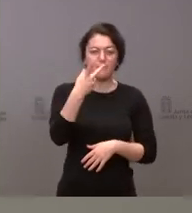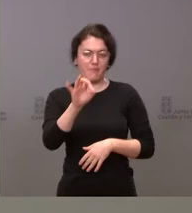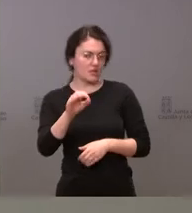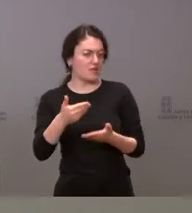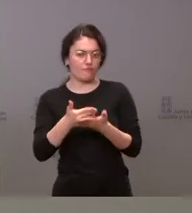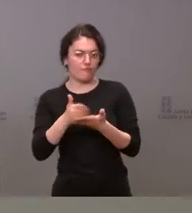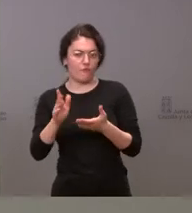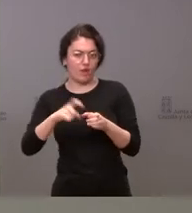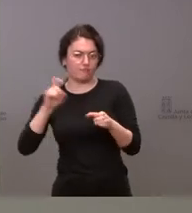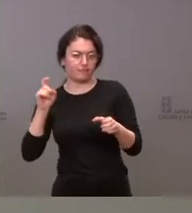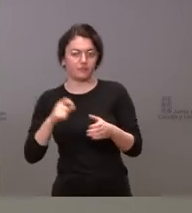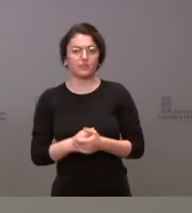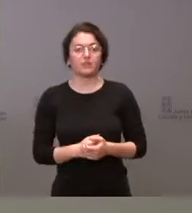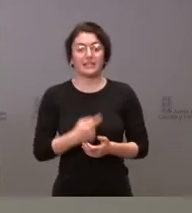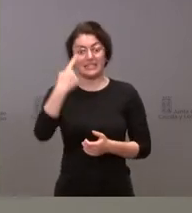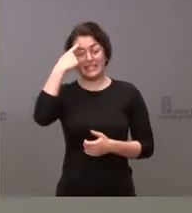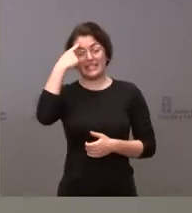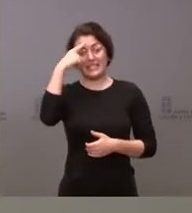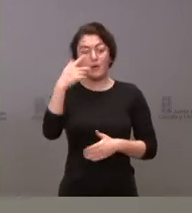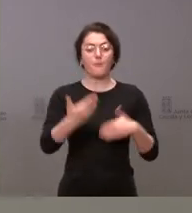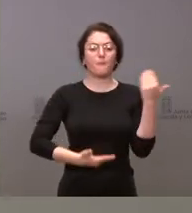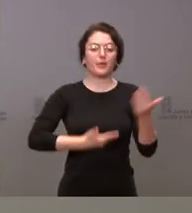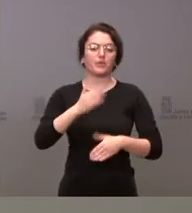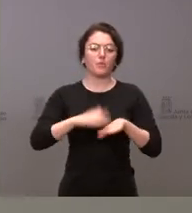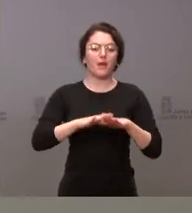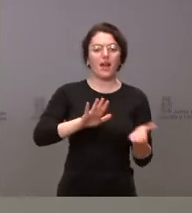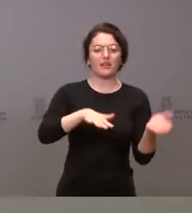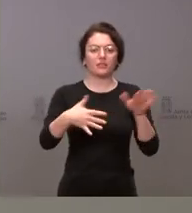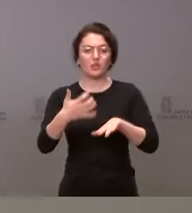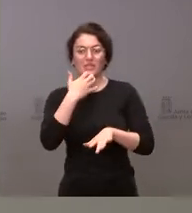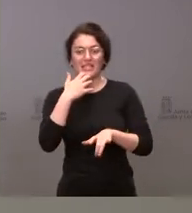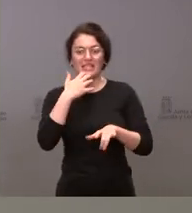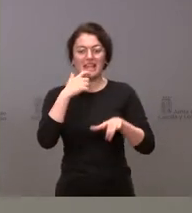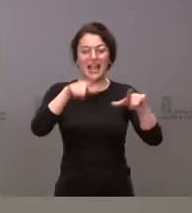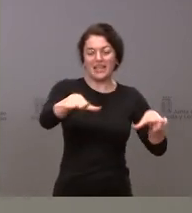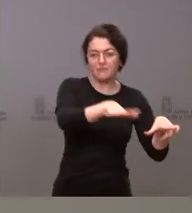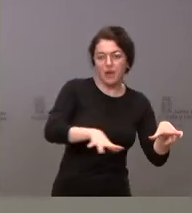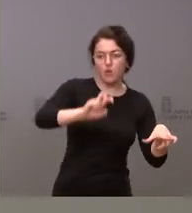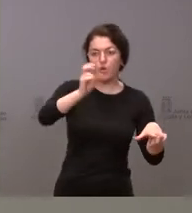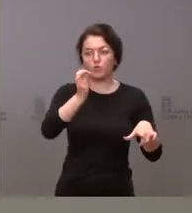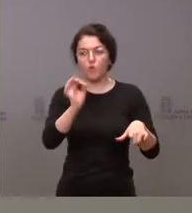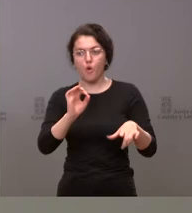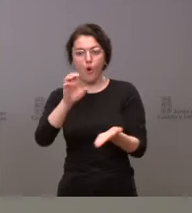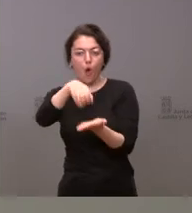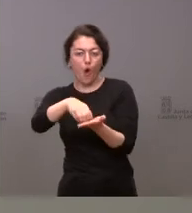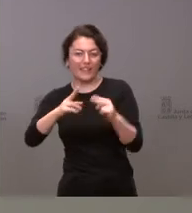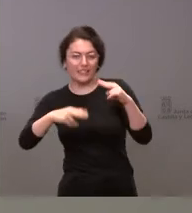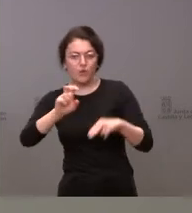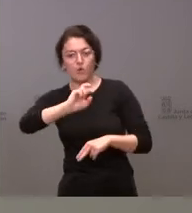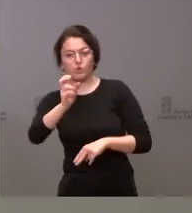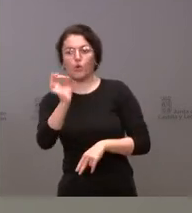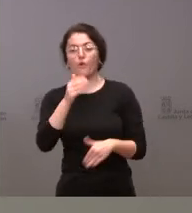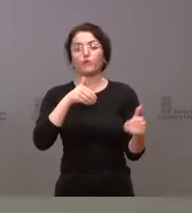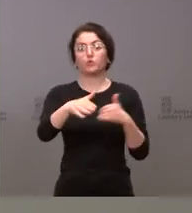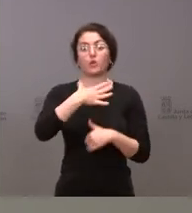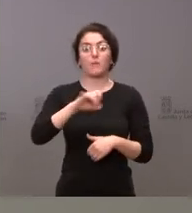Sí, es cierto, como bien saben, que hay un proceso de adaptación. sea, que si tienen otros espacios o tienen otras instalaciones o en el futuro pueden contratar